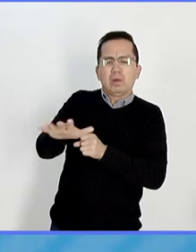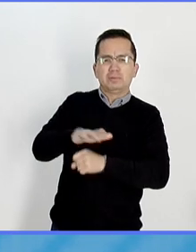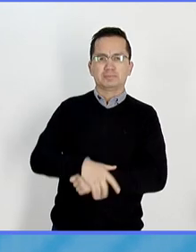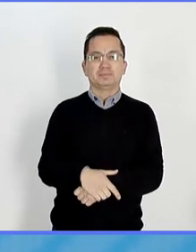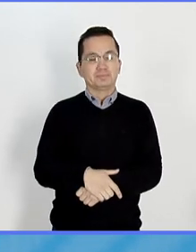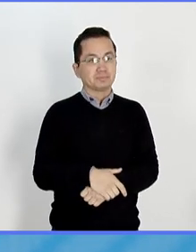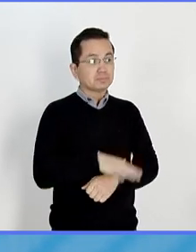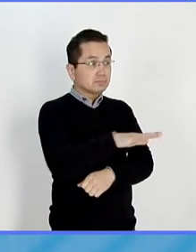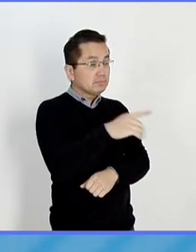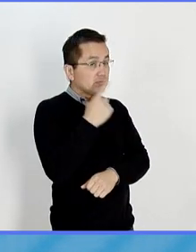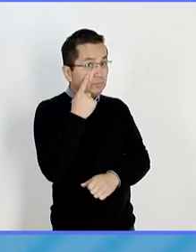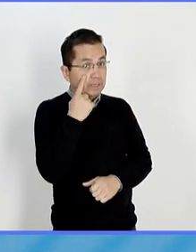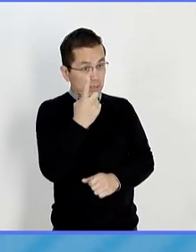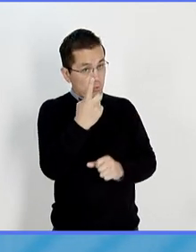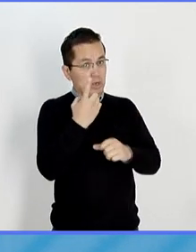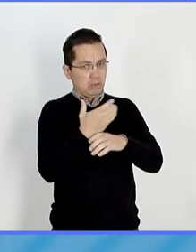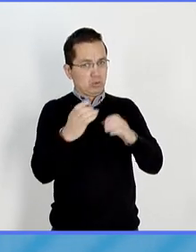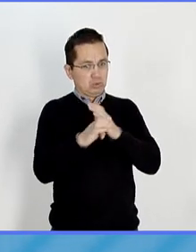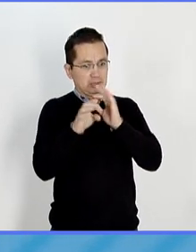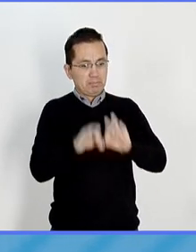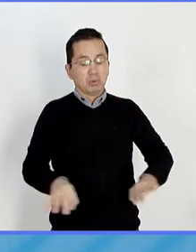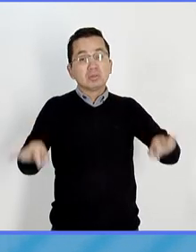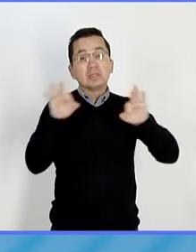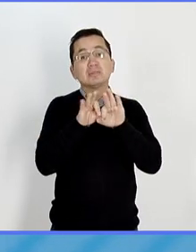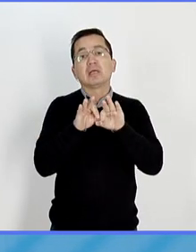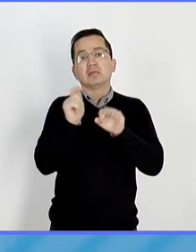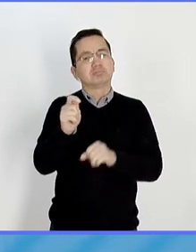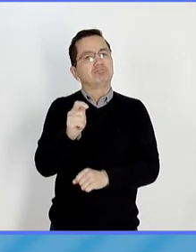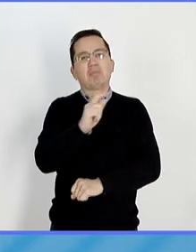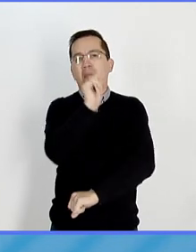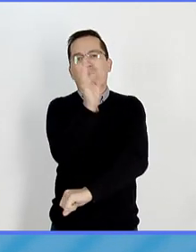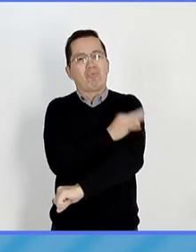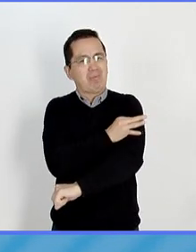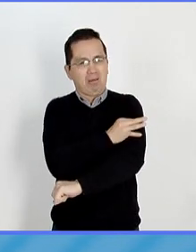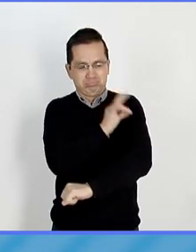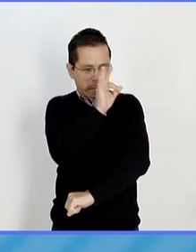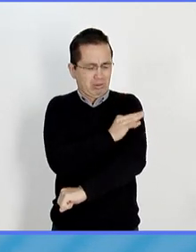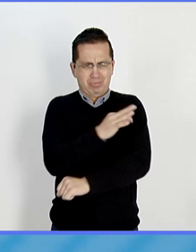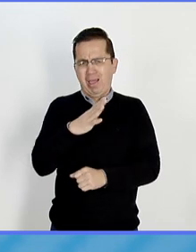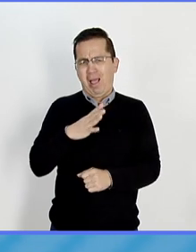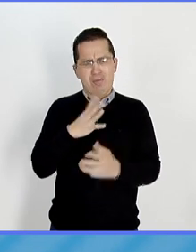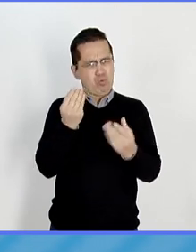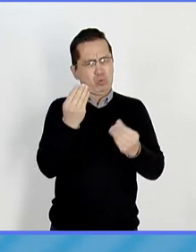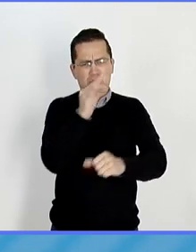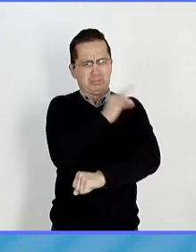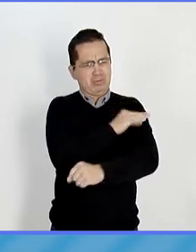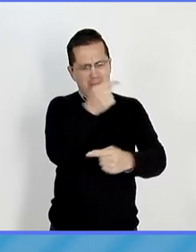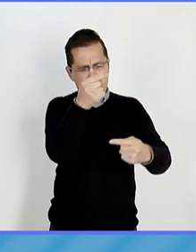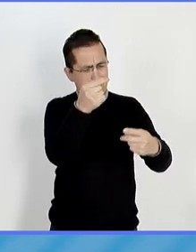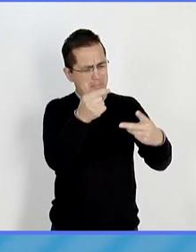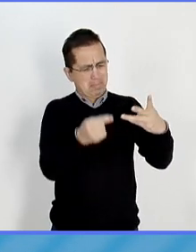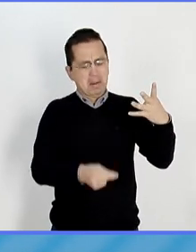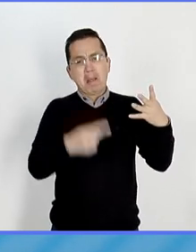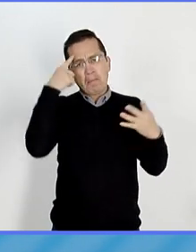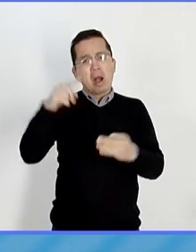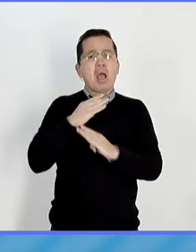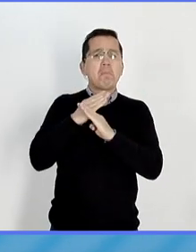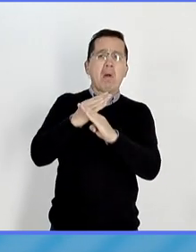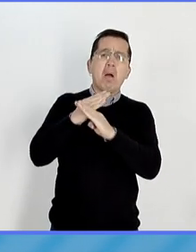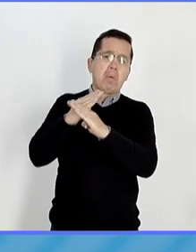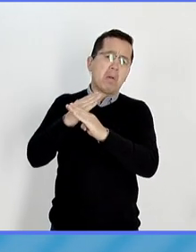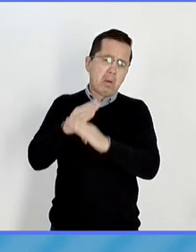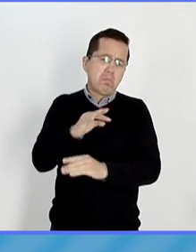batería de vacunas que previenen muchas de las enfermedades virales conocidas. Y ha habido un problema ya muy serio